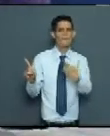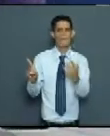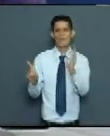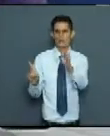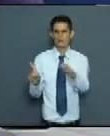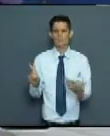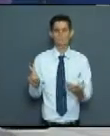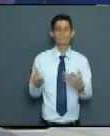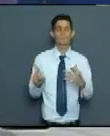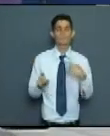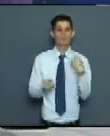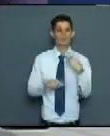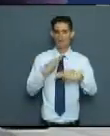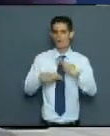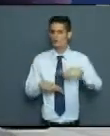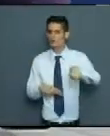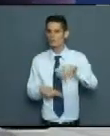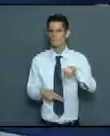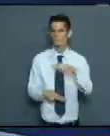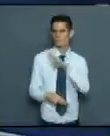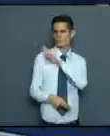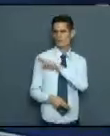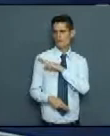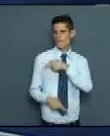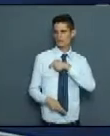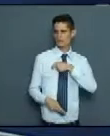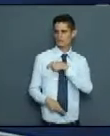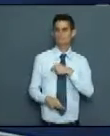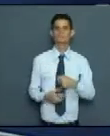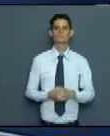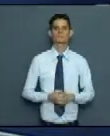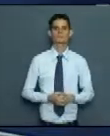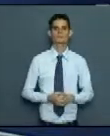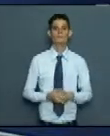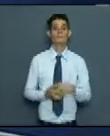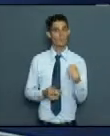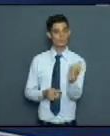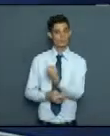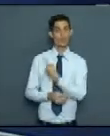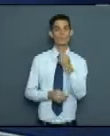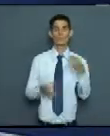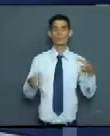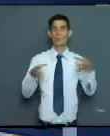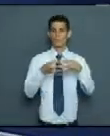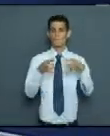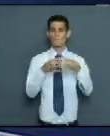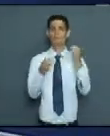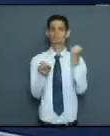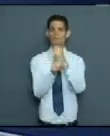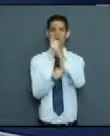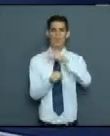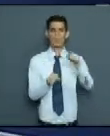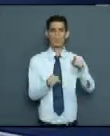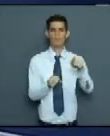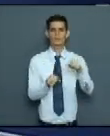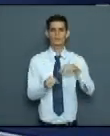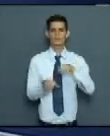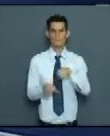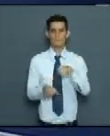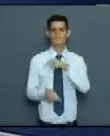establecida. ¿Qué han hecho en este sentido? Nosotros tenemos un equipo de trabajo, como bien les decíamos, donde